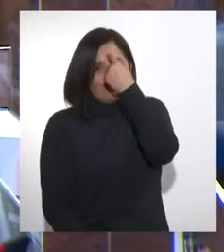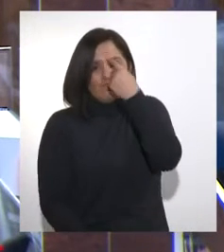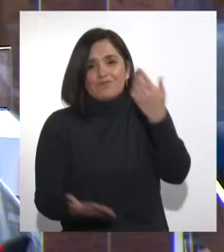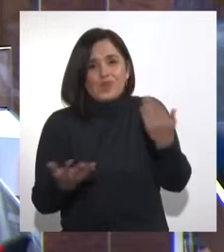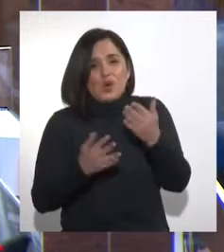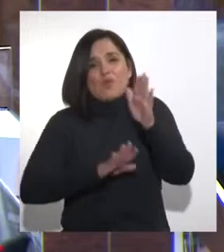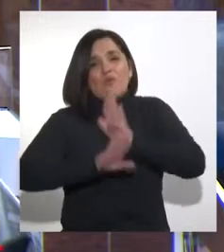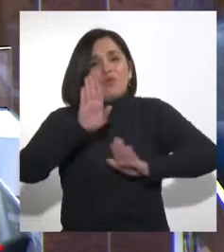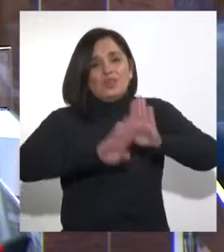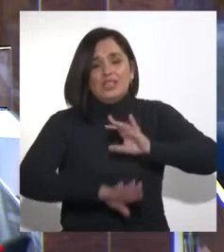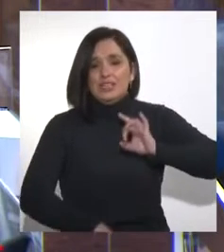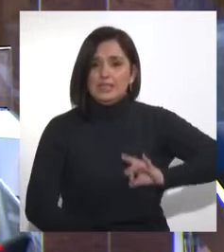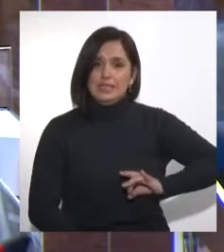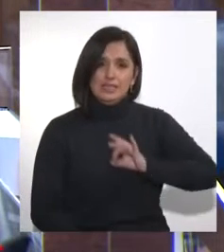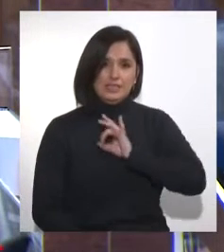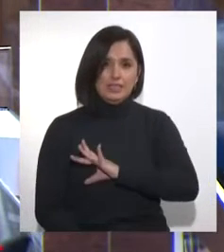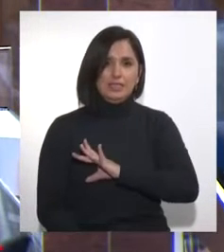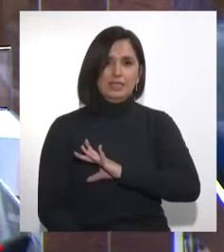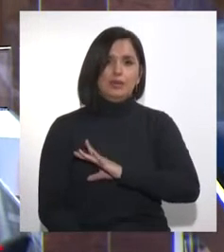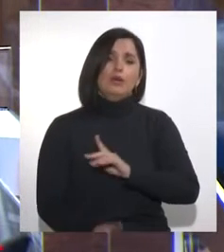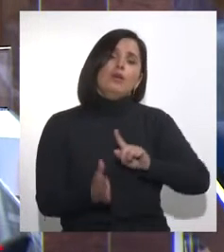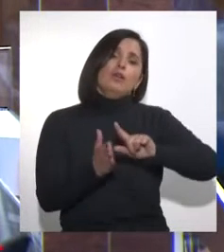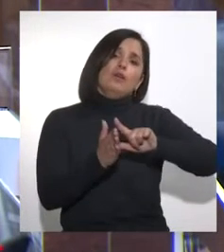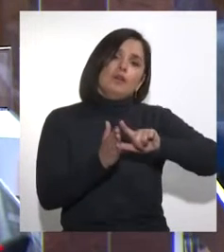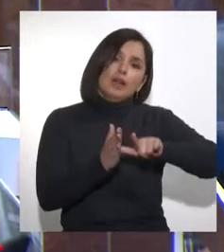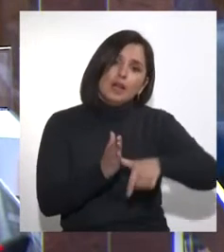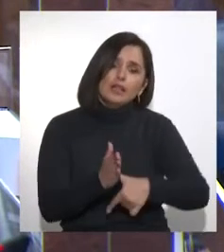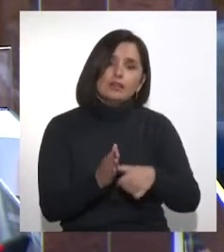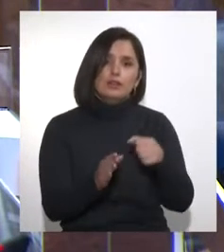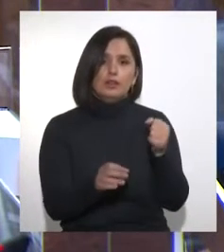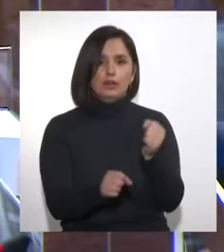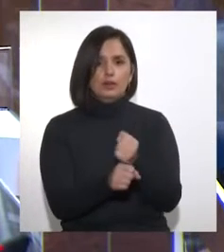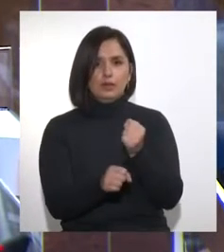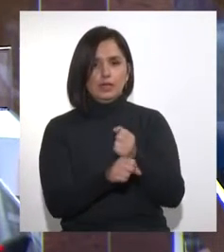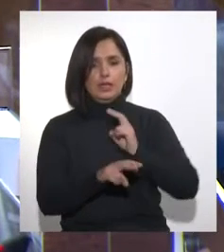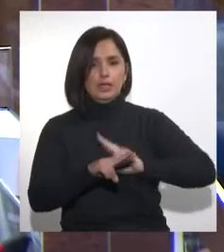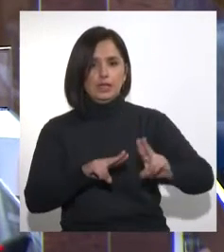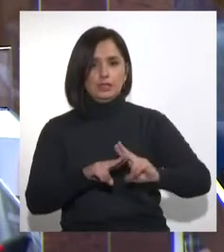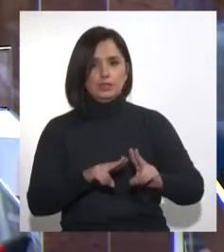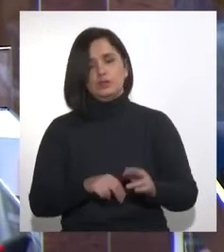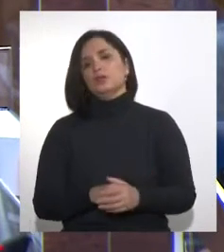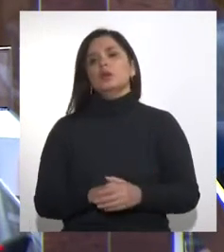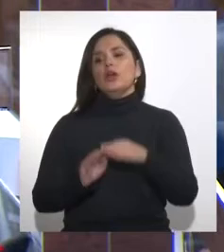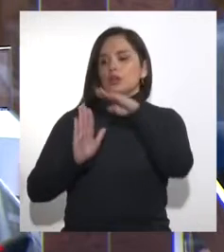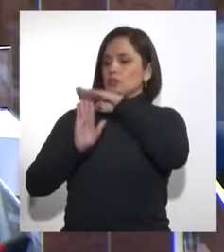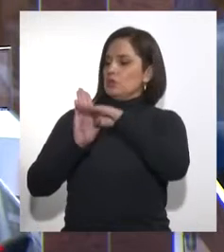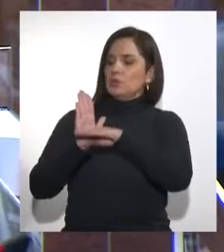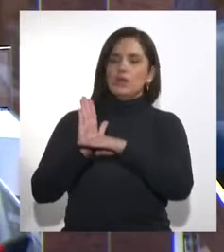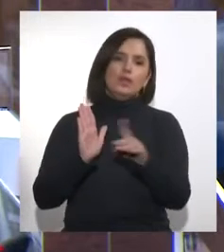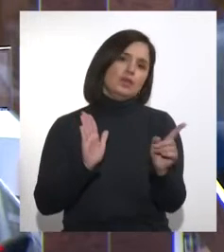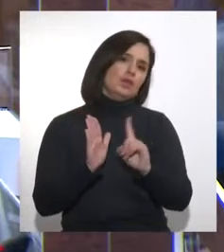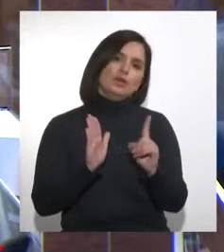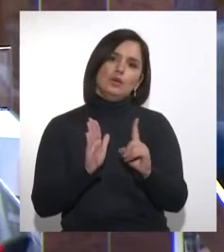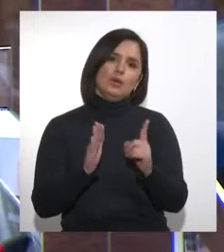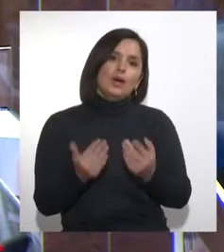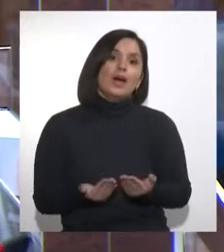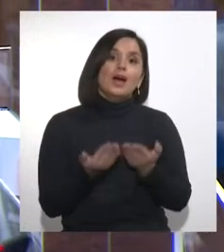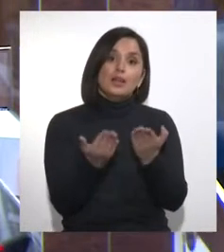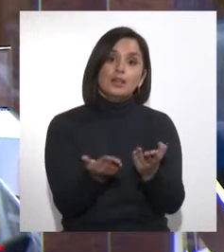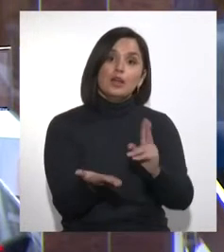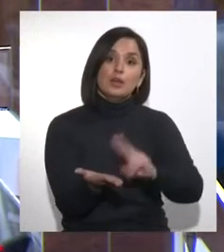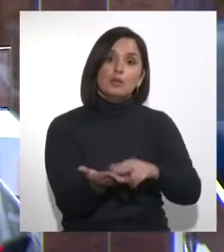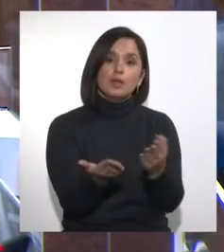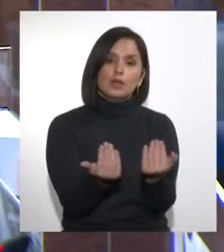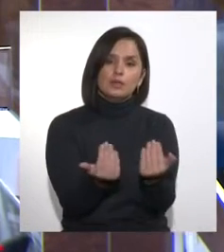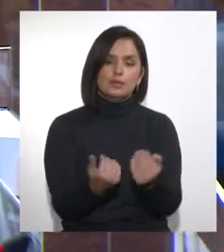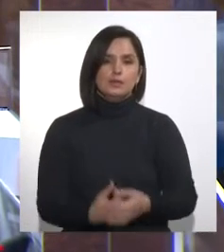chilenos. Ha reaccionado con lentitud. Sus medidas, aunque dispuestas a gran escala, no han llegado a quienes las necesitan.